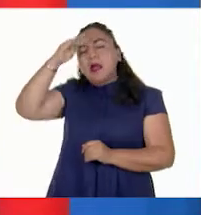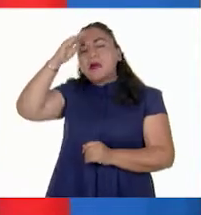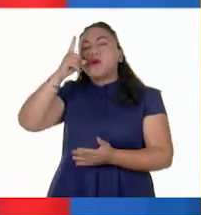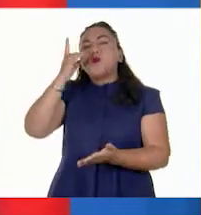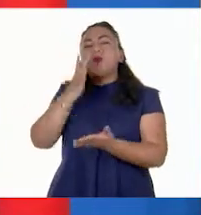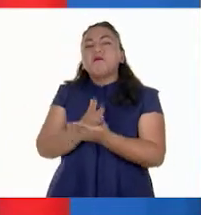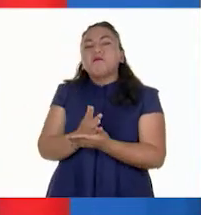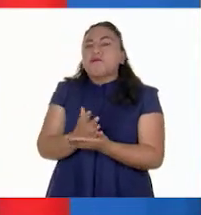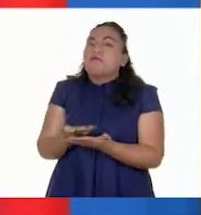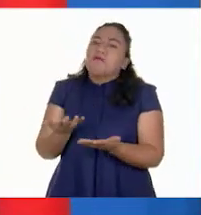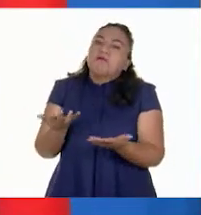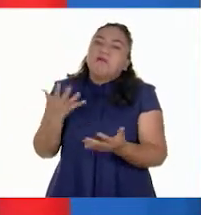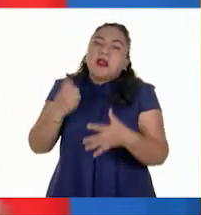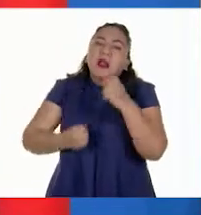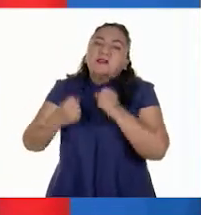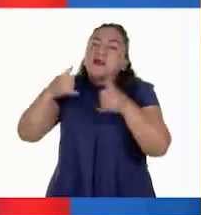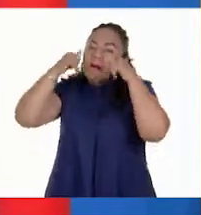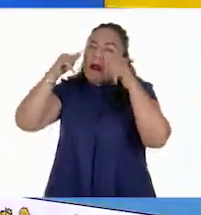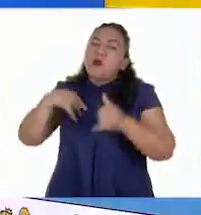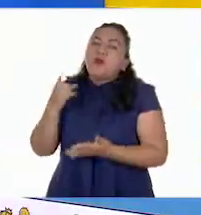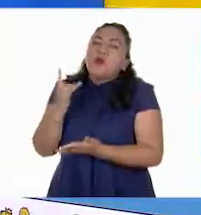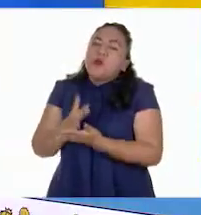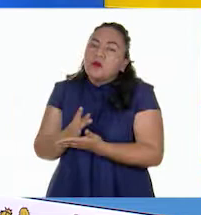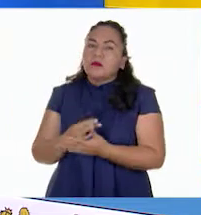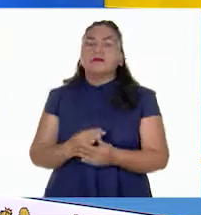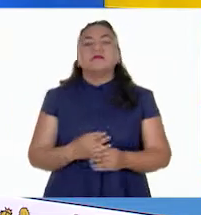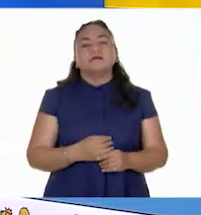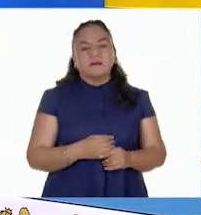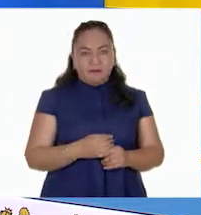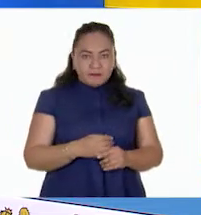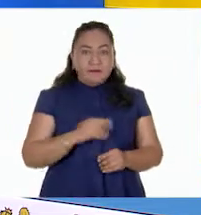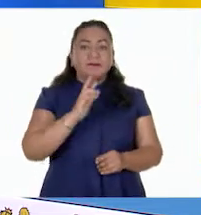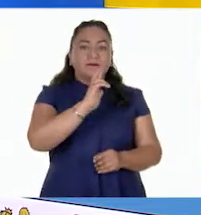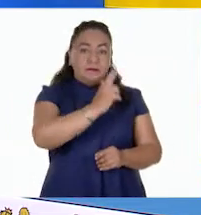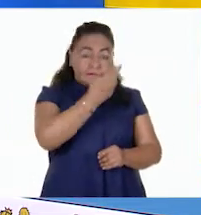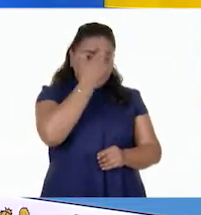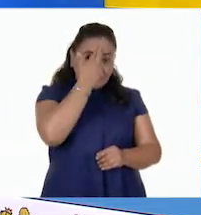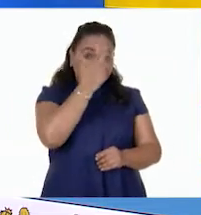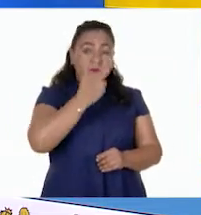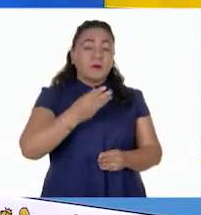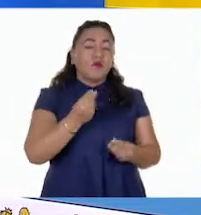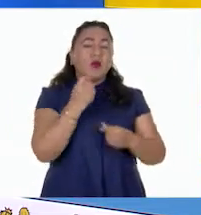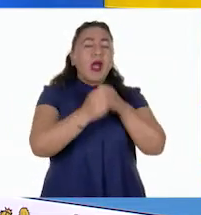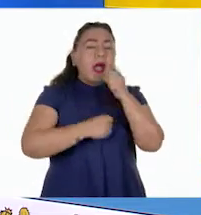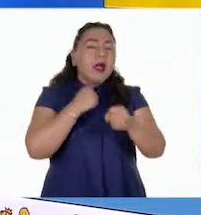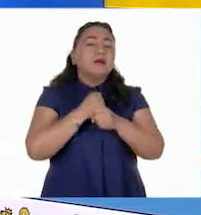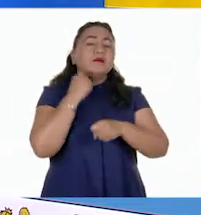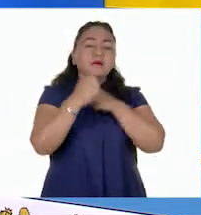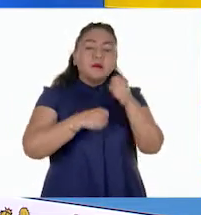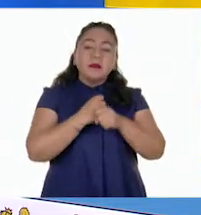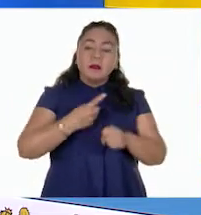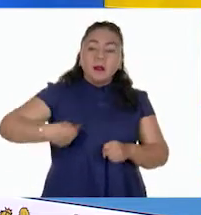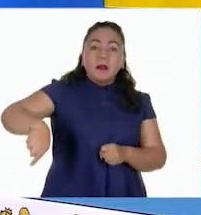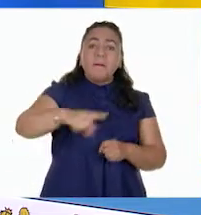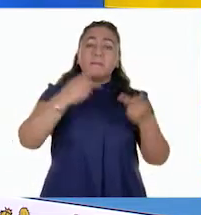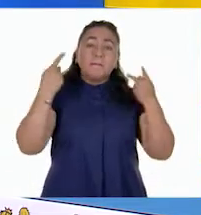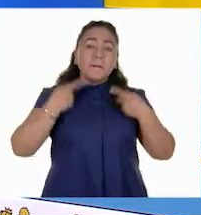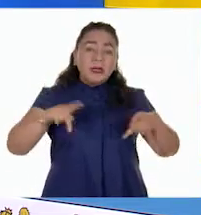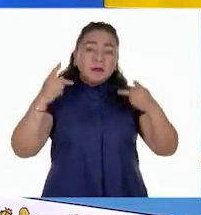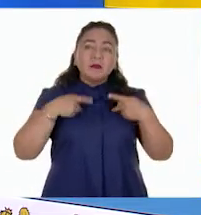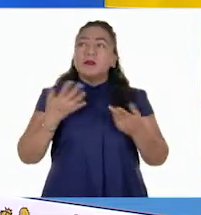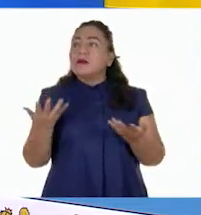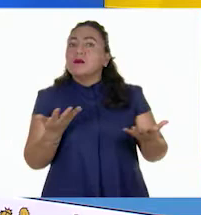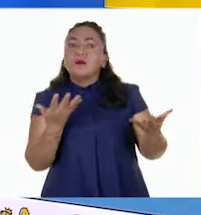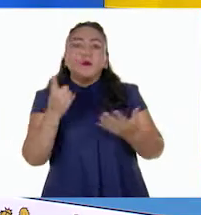consumido la leche de vaca. Muy bien. Recordemos que durante mucho tiempo los seres humanos han tenido que